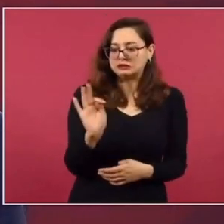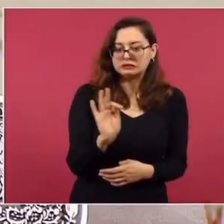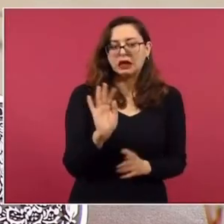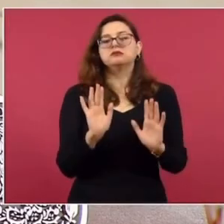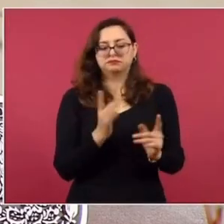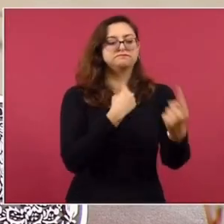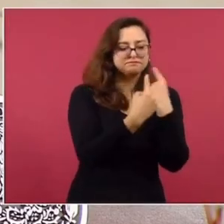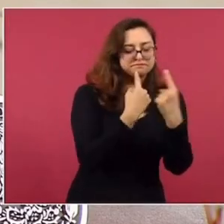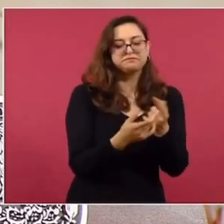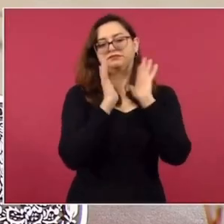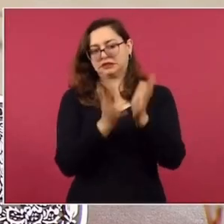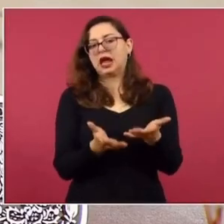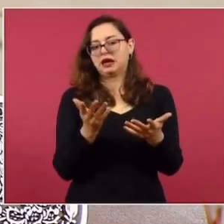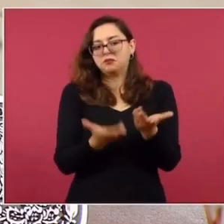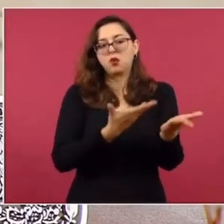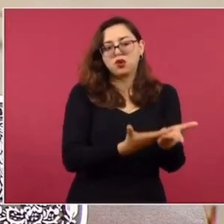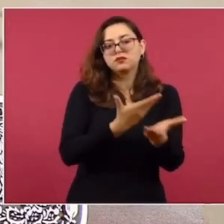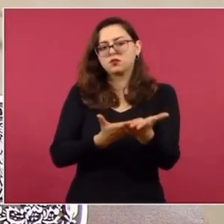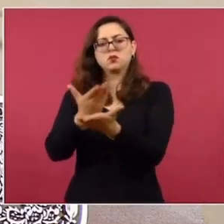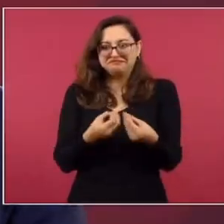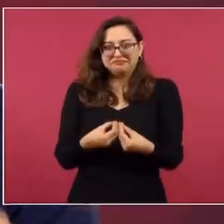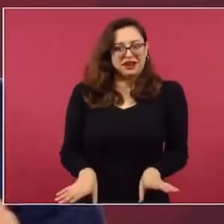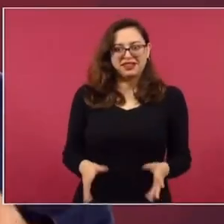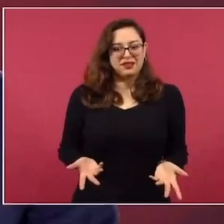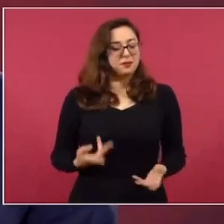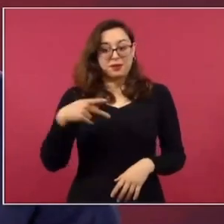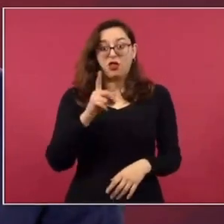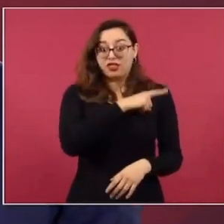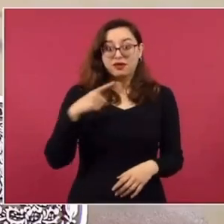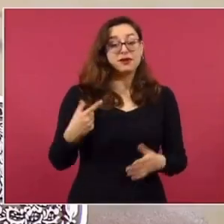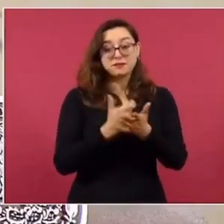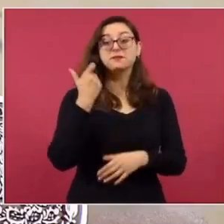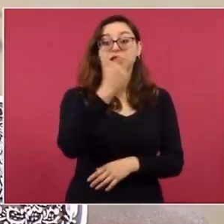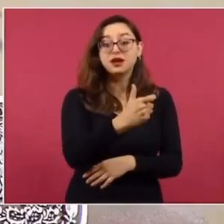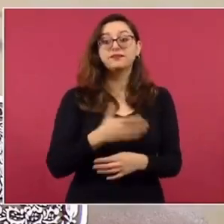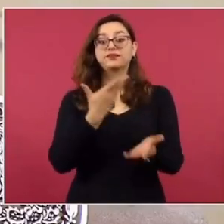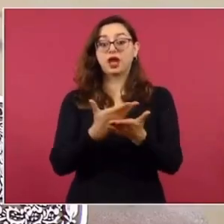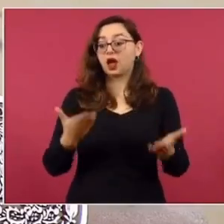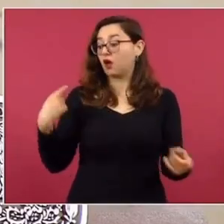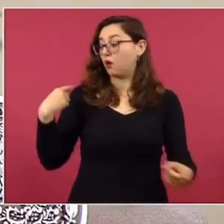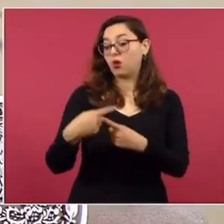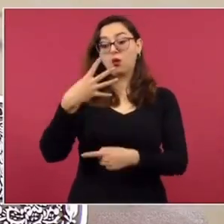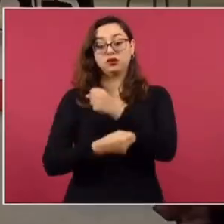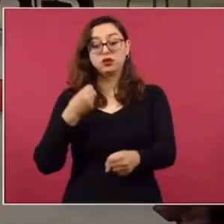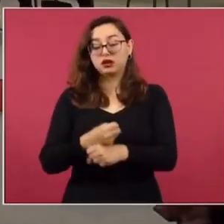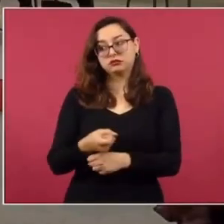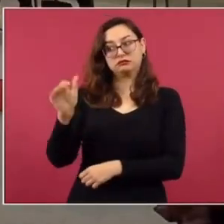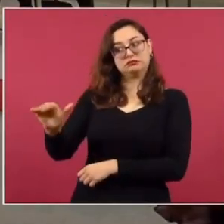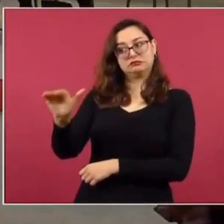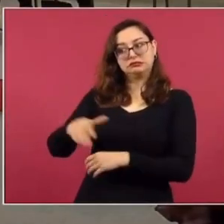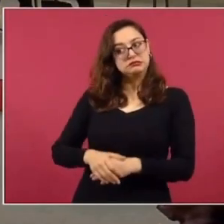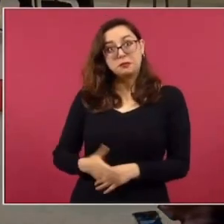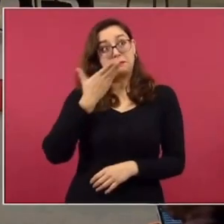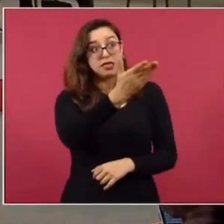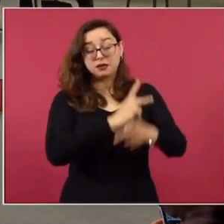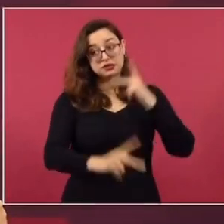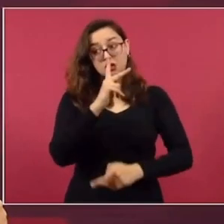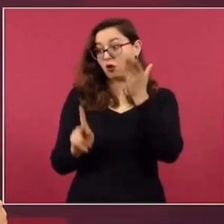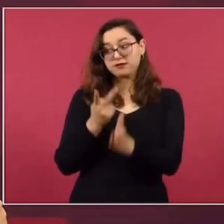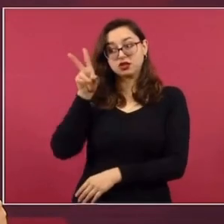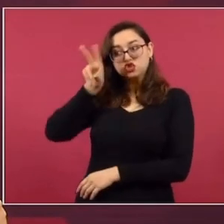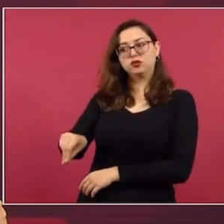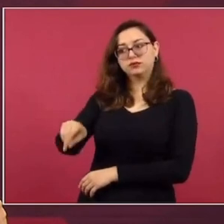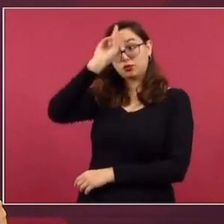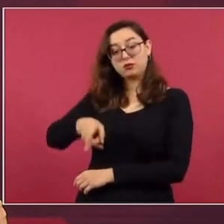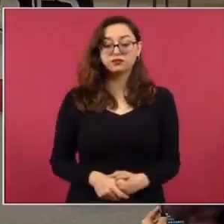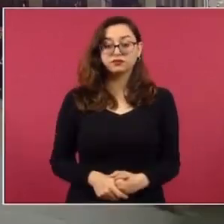varias alternativas de solución y vamos a salir adelante. Pero en esta administración el presidente nos instruyó que no iba a haber endeudamiento de Pemex y